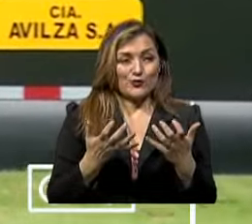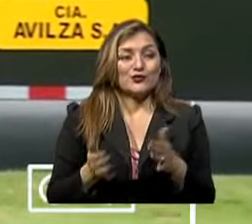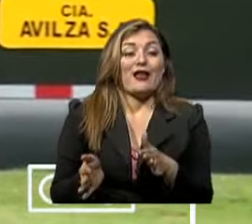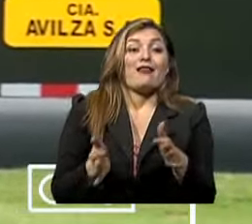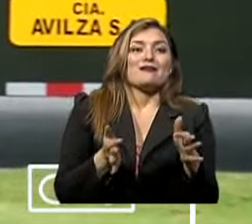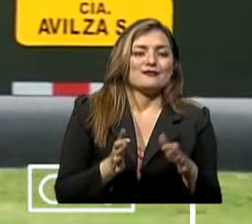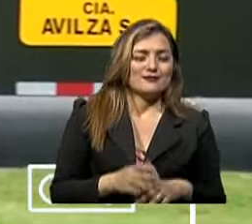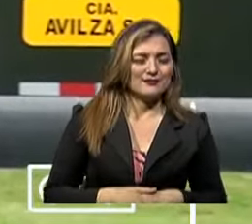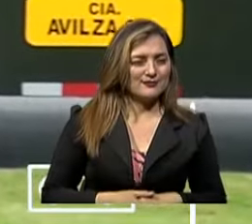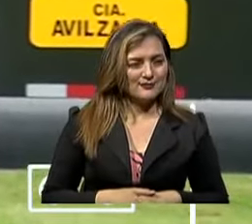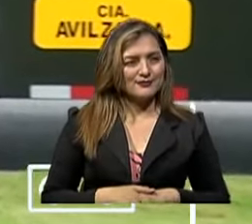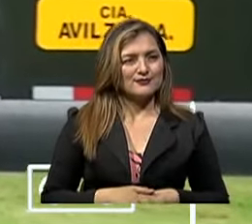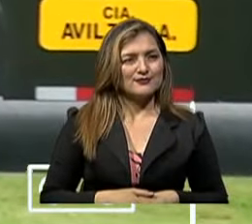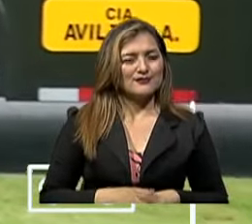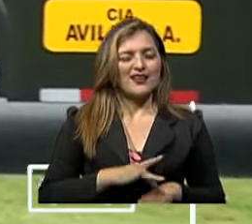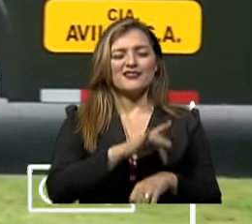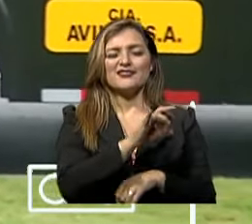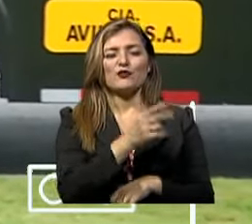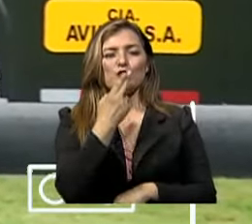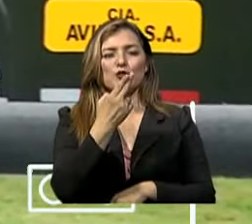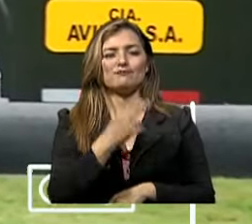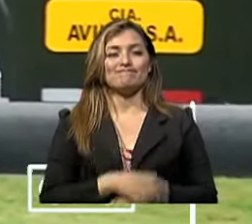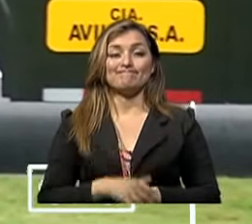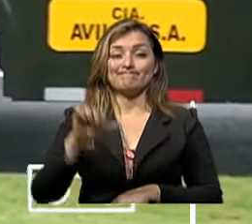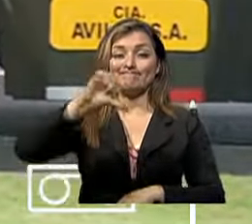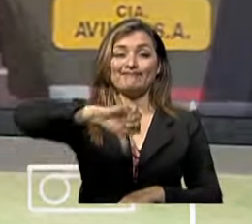¿Por qué dejaste de fumar? Porque es malo, ¿no?